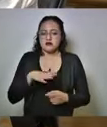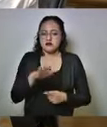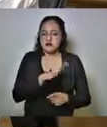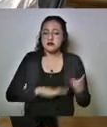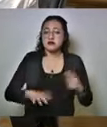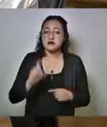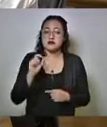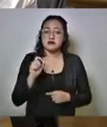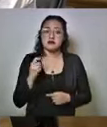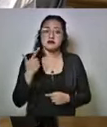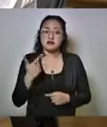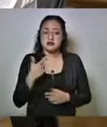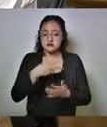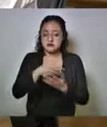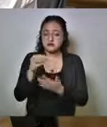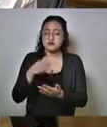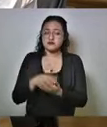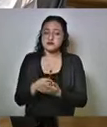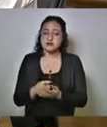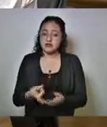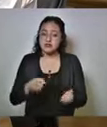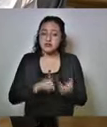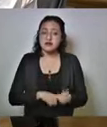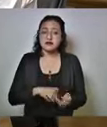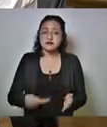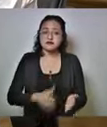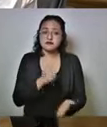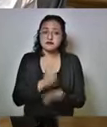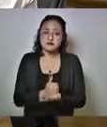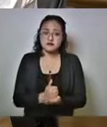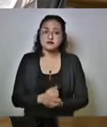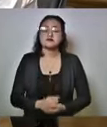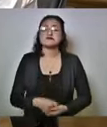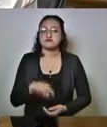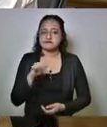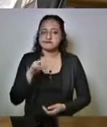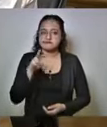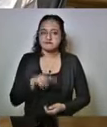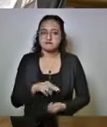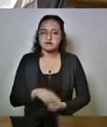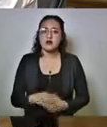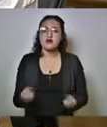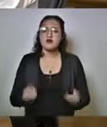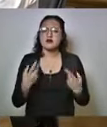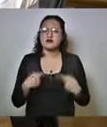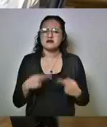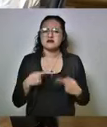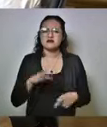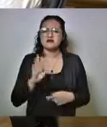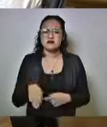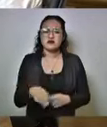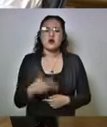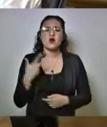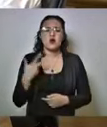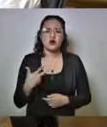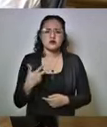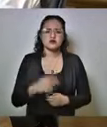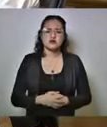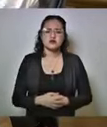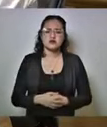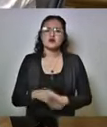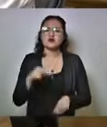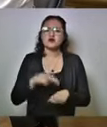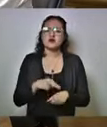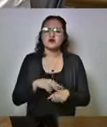contagios en la zona metropolitana, 27. ¿Cuántos fallecidos? Rápido, doctor. Ocho. Ocho. Doctor